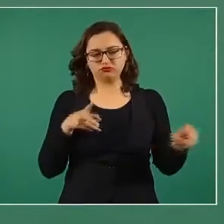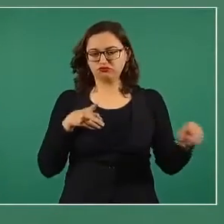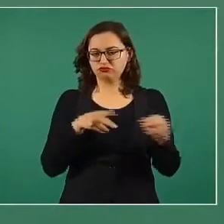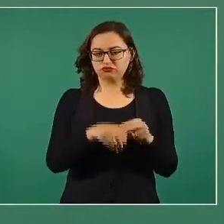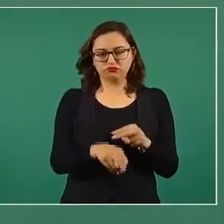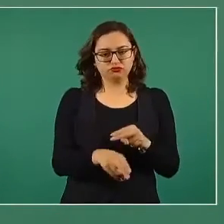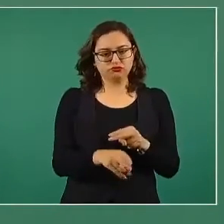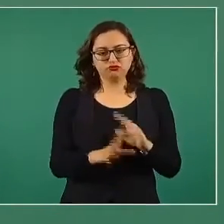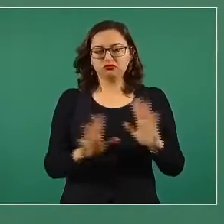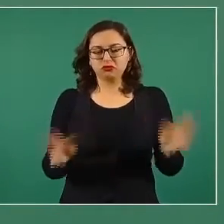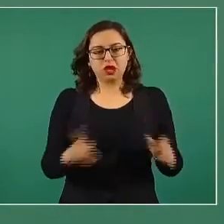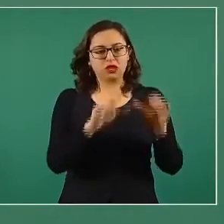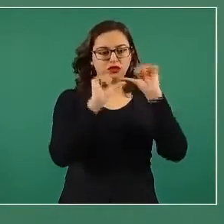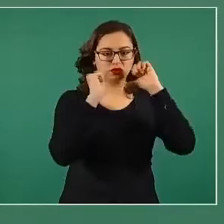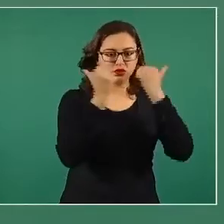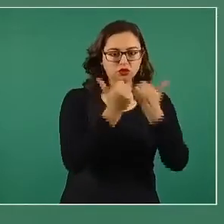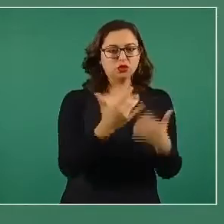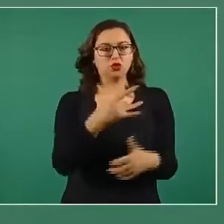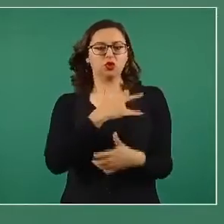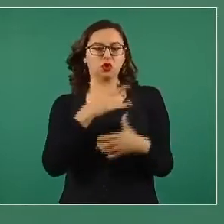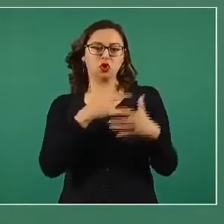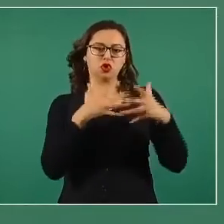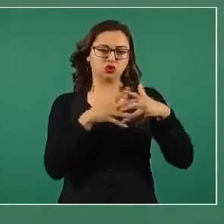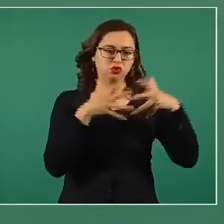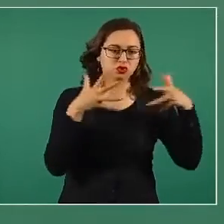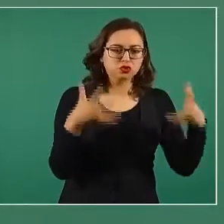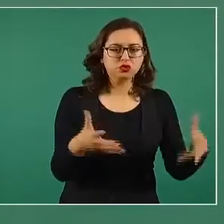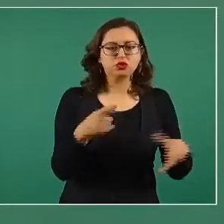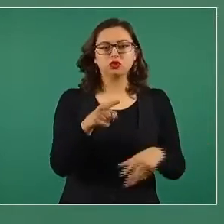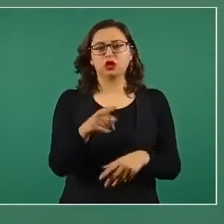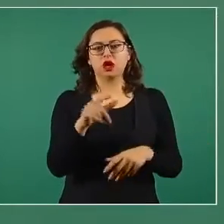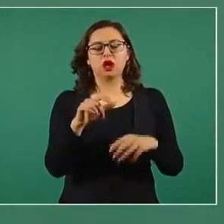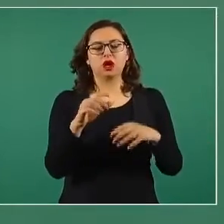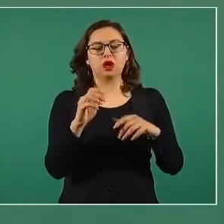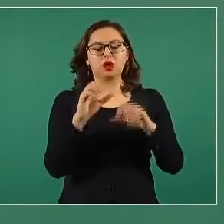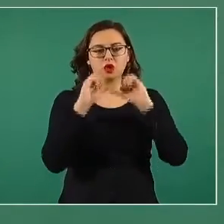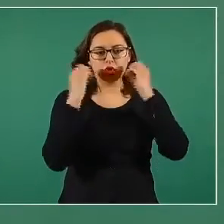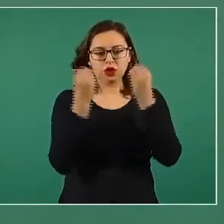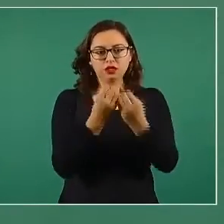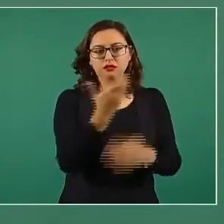filantrópicas, organizaciones campesinas,